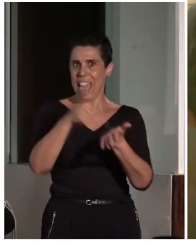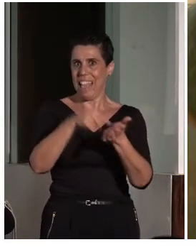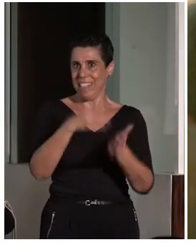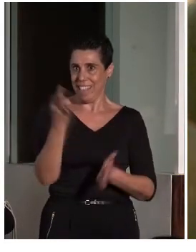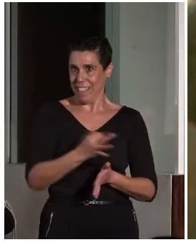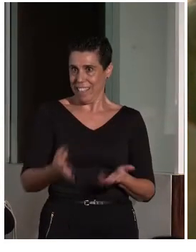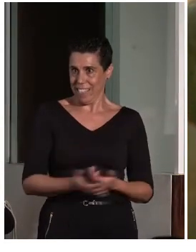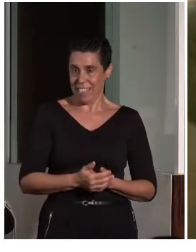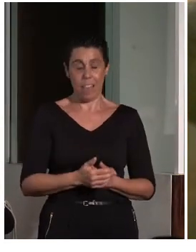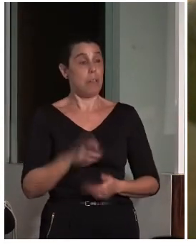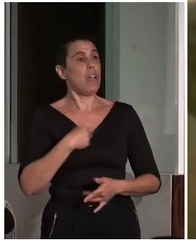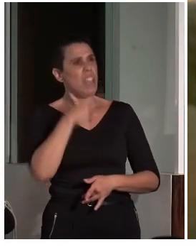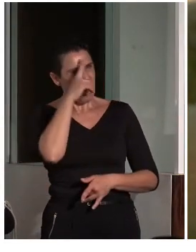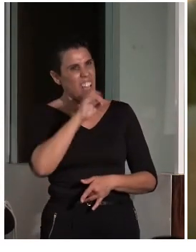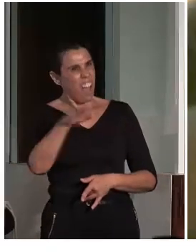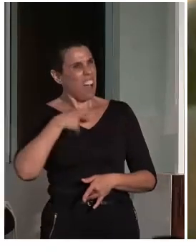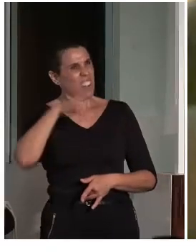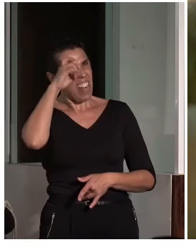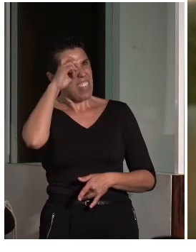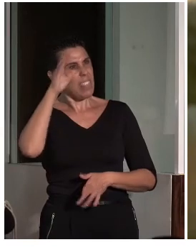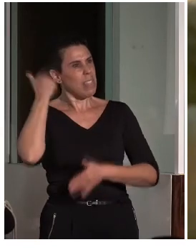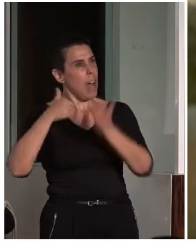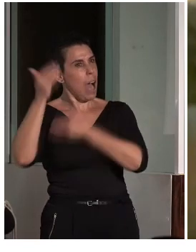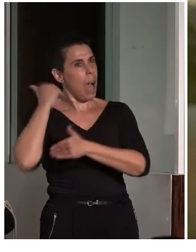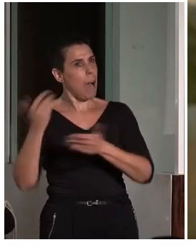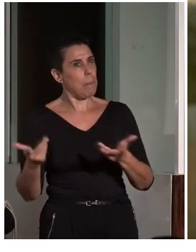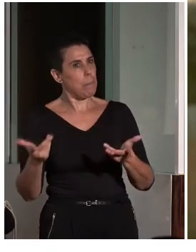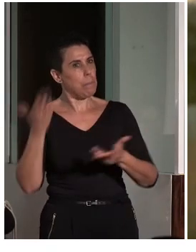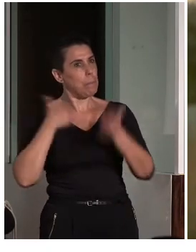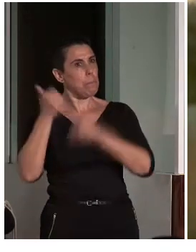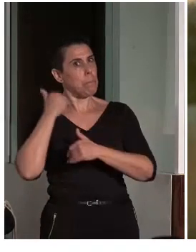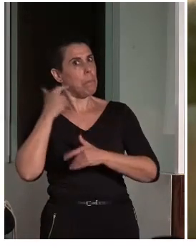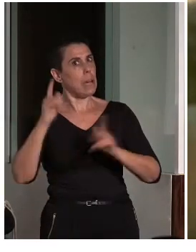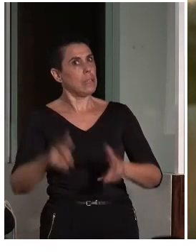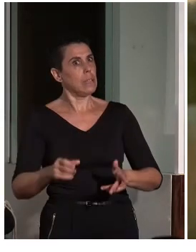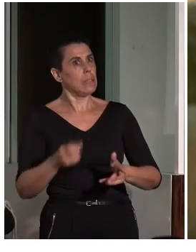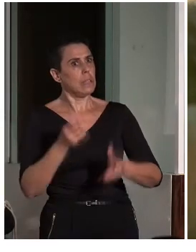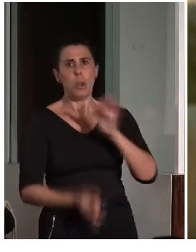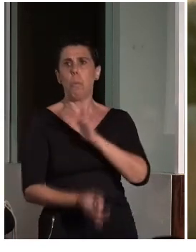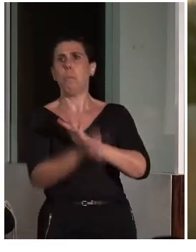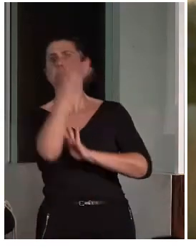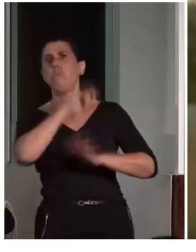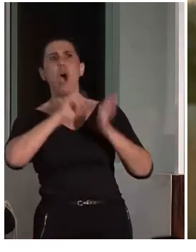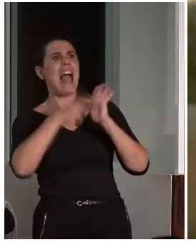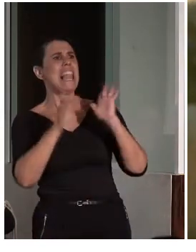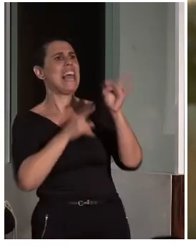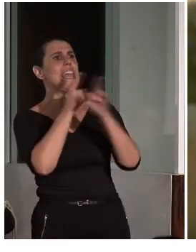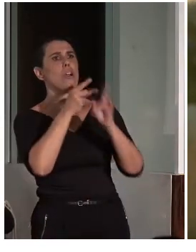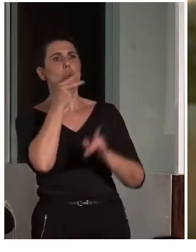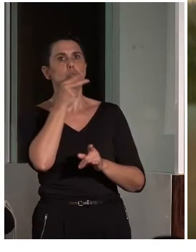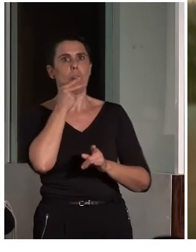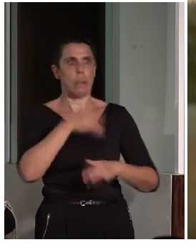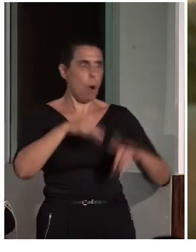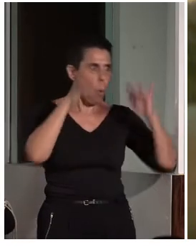Zapatero estableció el tema de la ley antitabaco, que todo el mundo decía, pues no se puede poner así